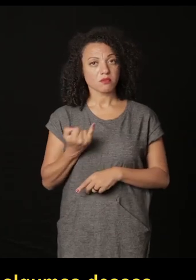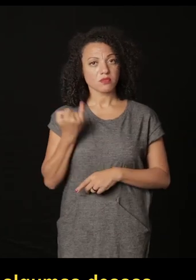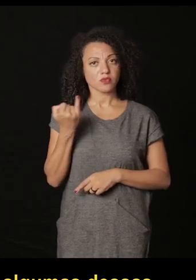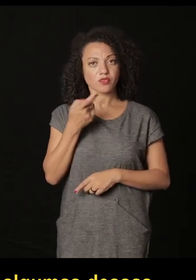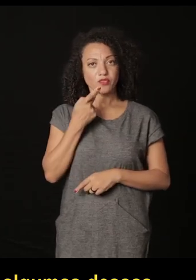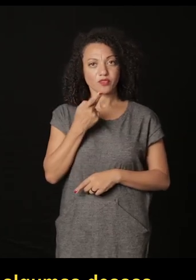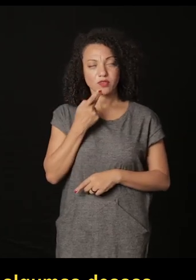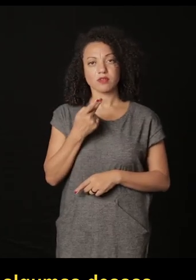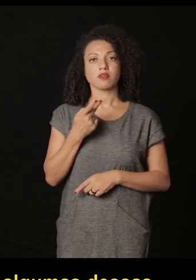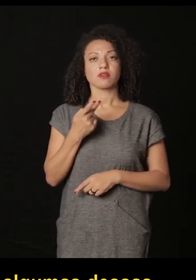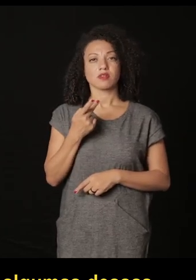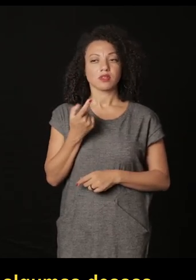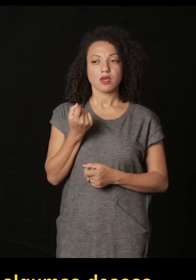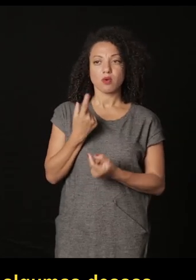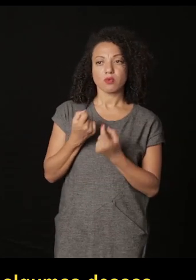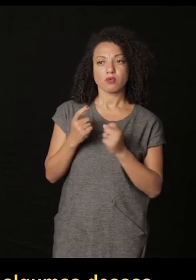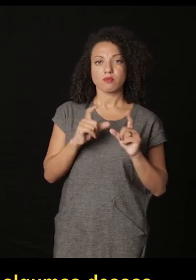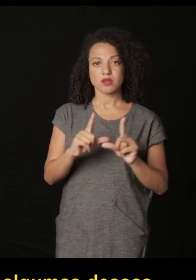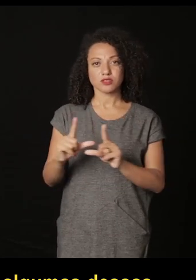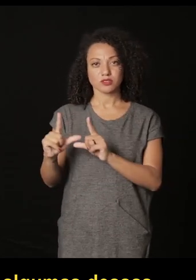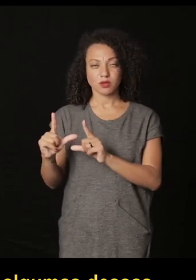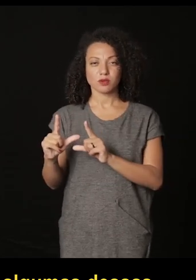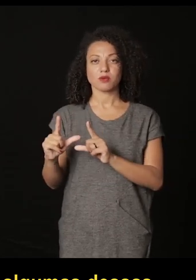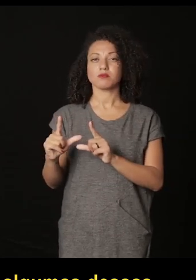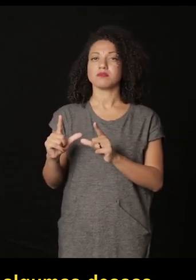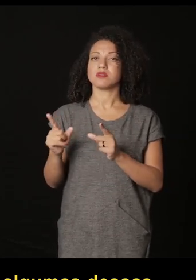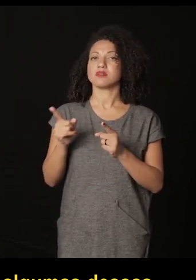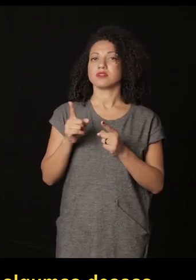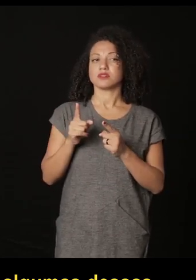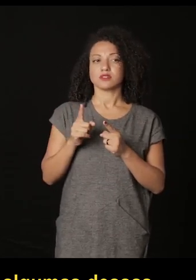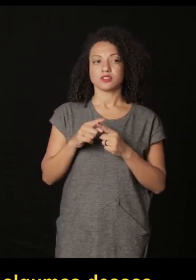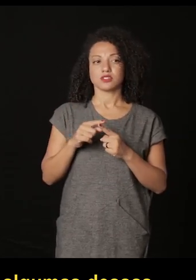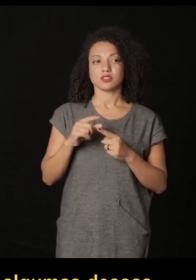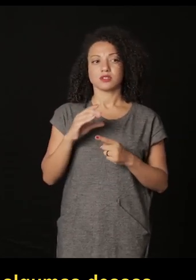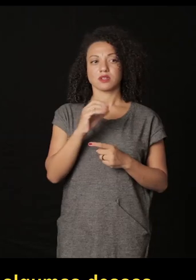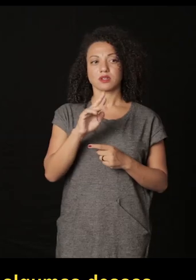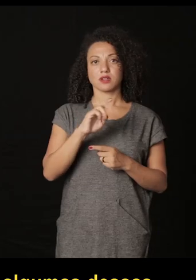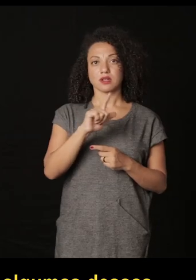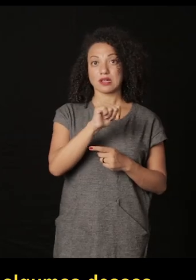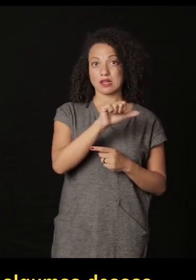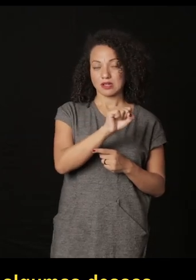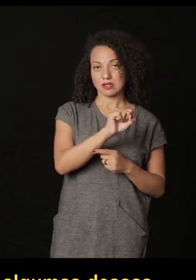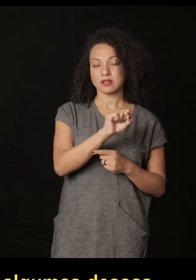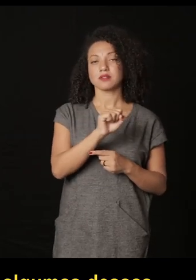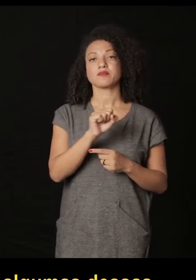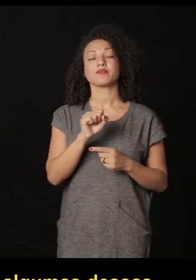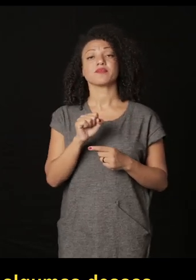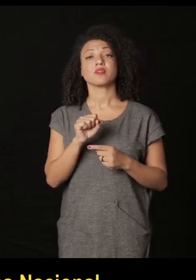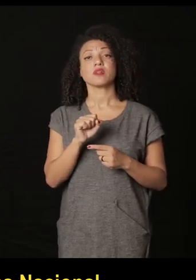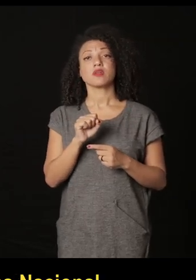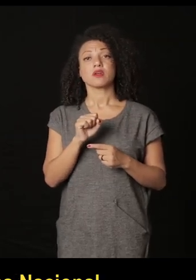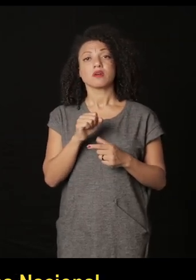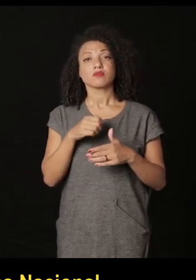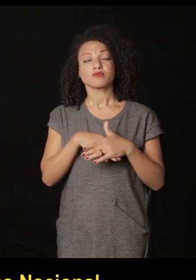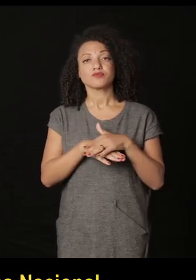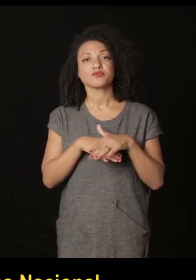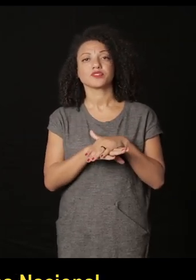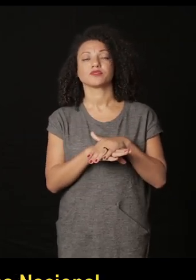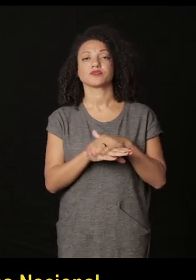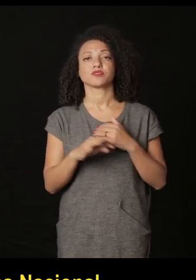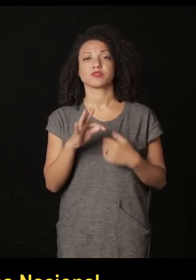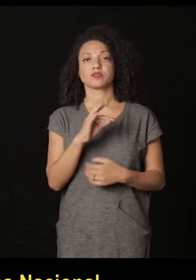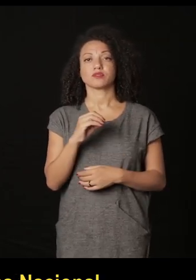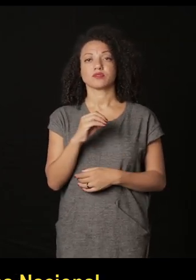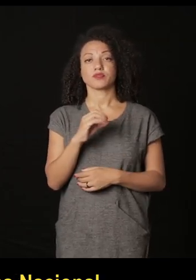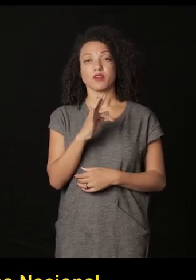es importante que les comente que algunas de estas piezas de Patricia Martín y de Carla Ruipilla forman parte del